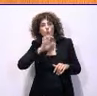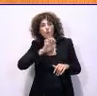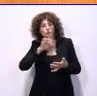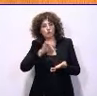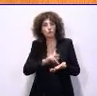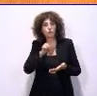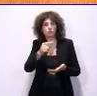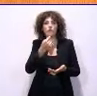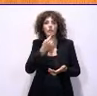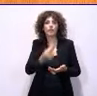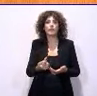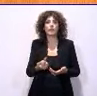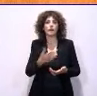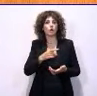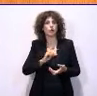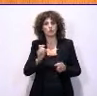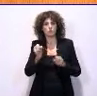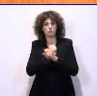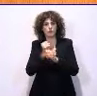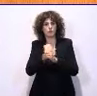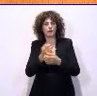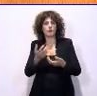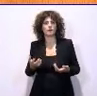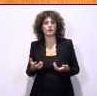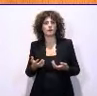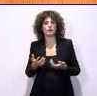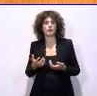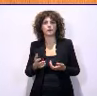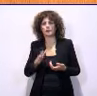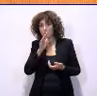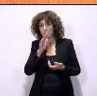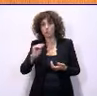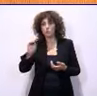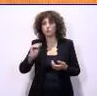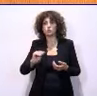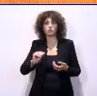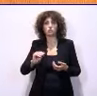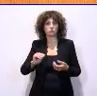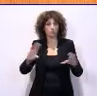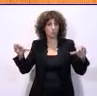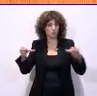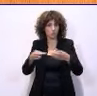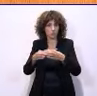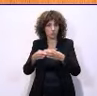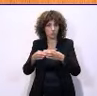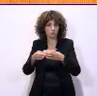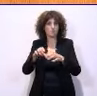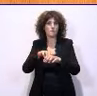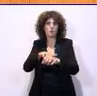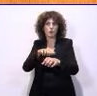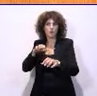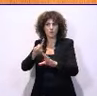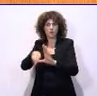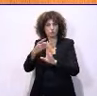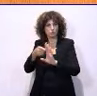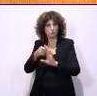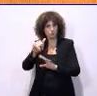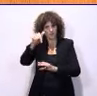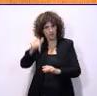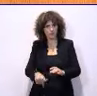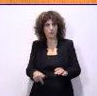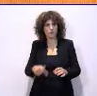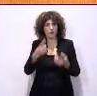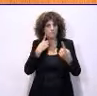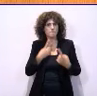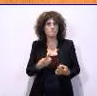el que diga que no queremos trabajar cuando ha sido su grupo, el grupo mayoritario y con mayoría absoluta en esta Cámara, el que por